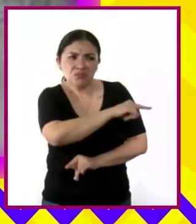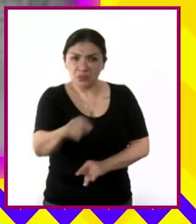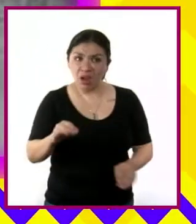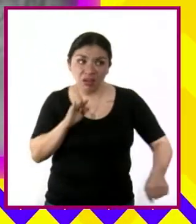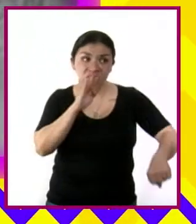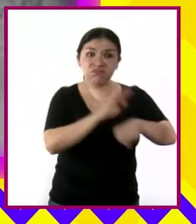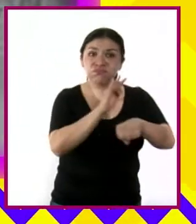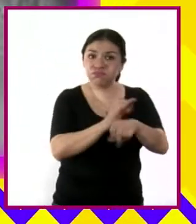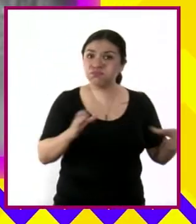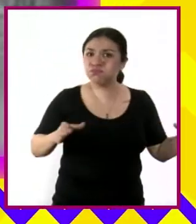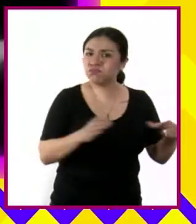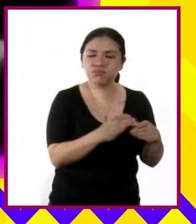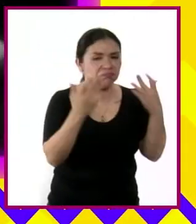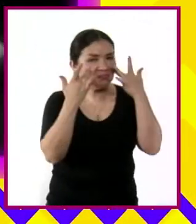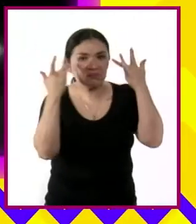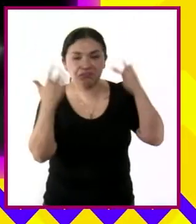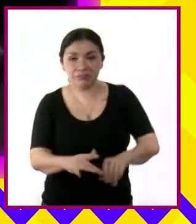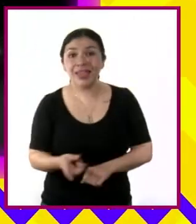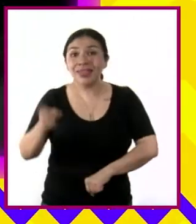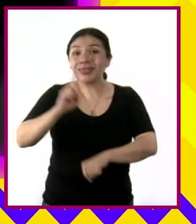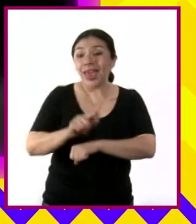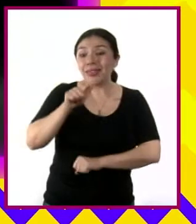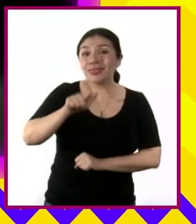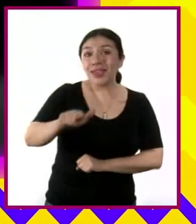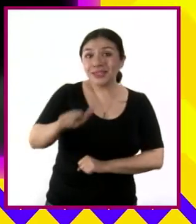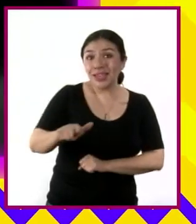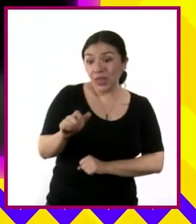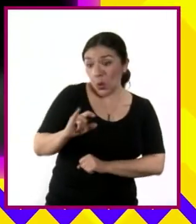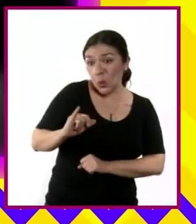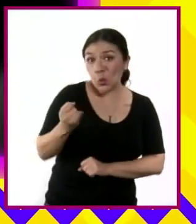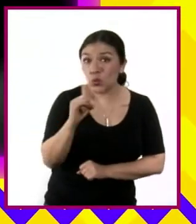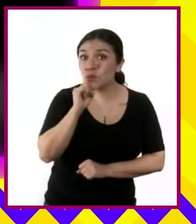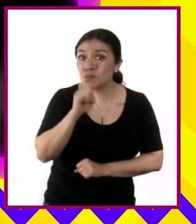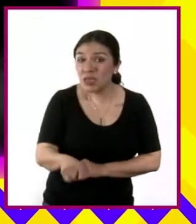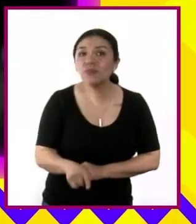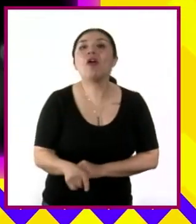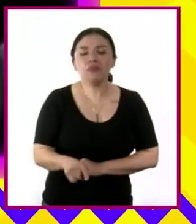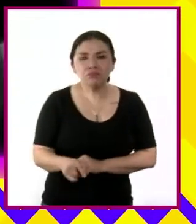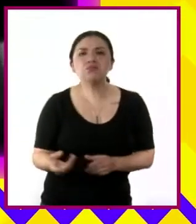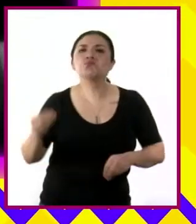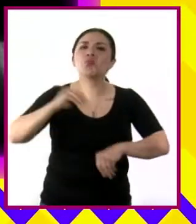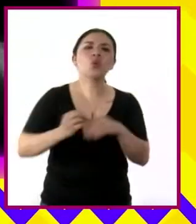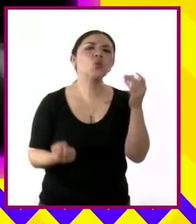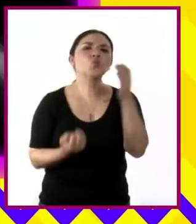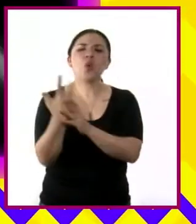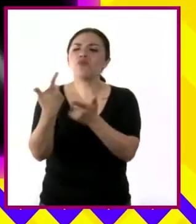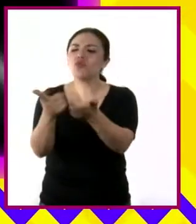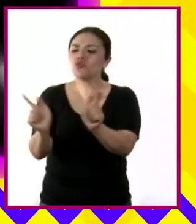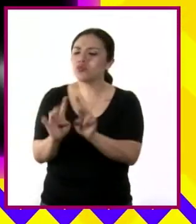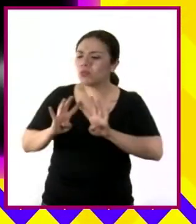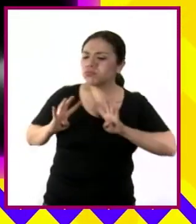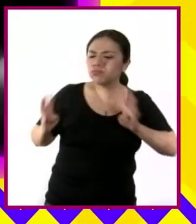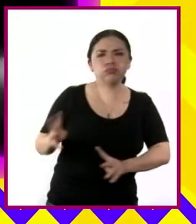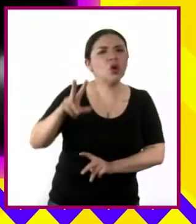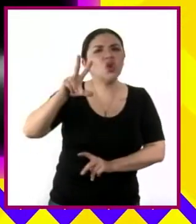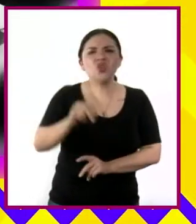miembros de su gabinete y el 17 del mismo mes integró uno nuevo, sin elementos del callismo y